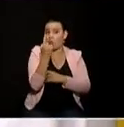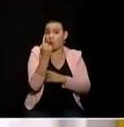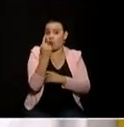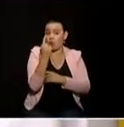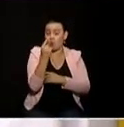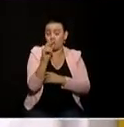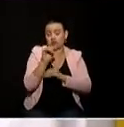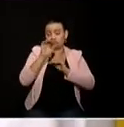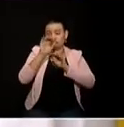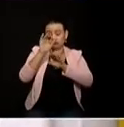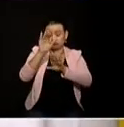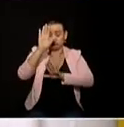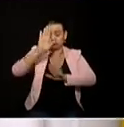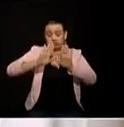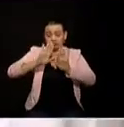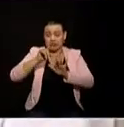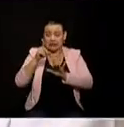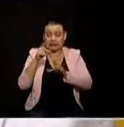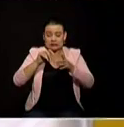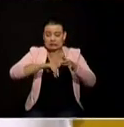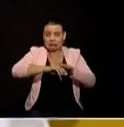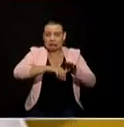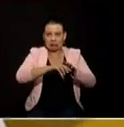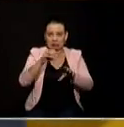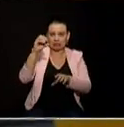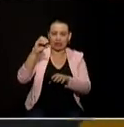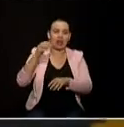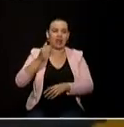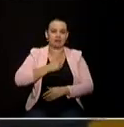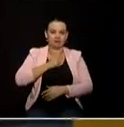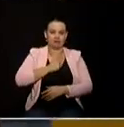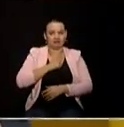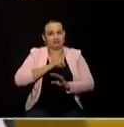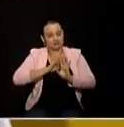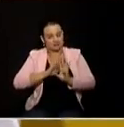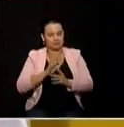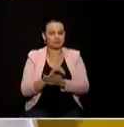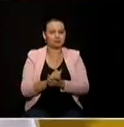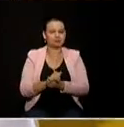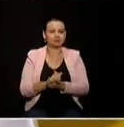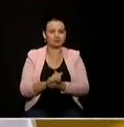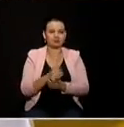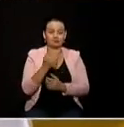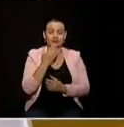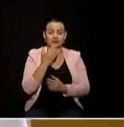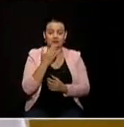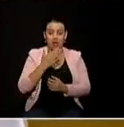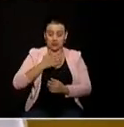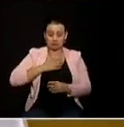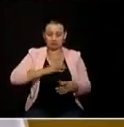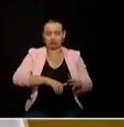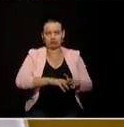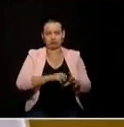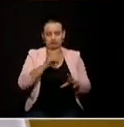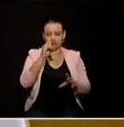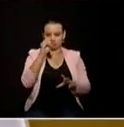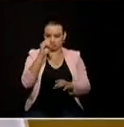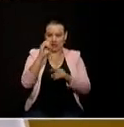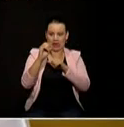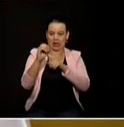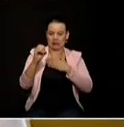balota y utilizará entonces en los 20 segundos de pregunta y el minuto de respuesta para